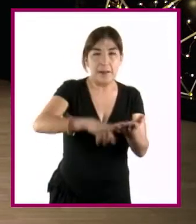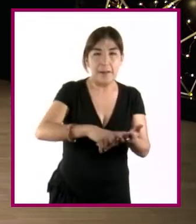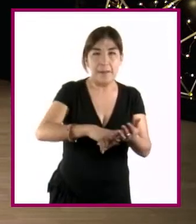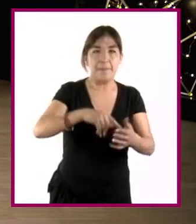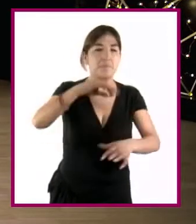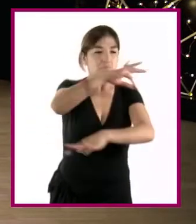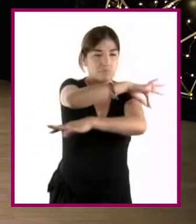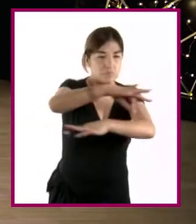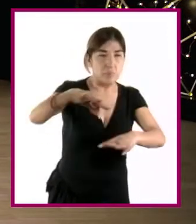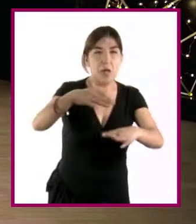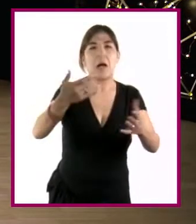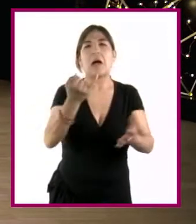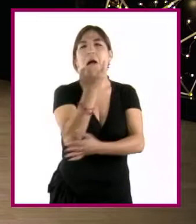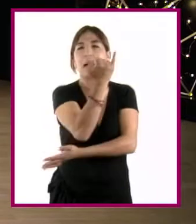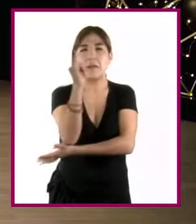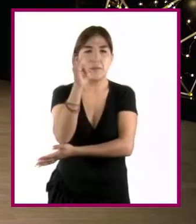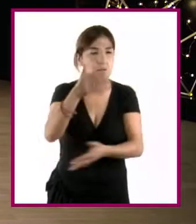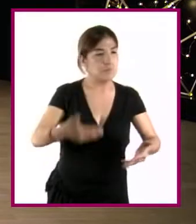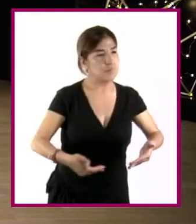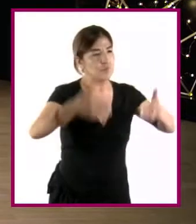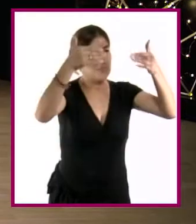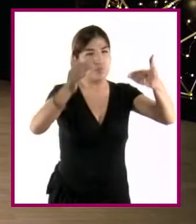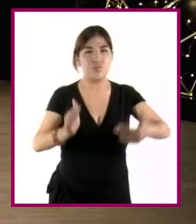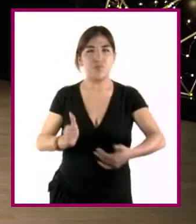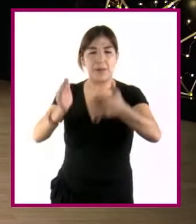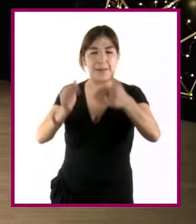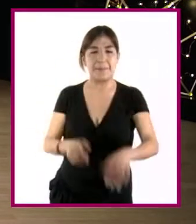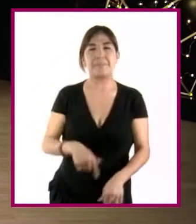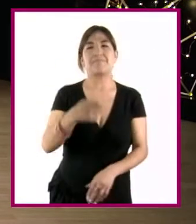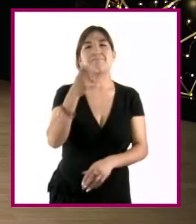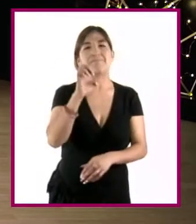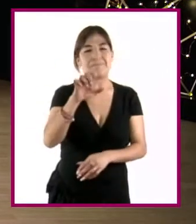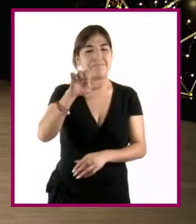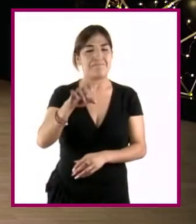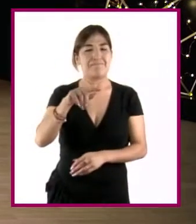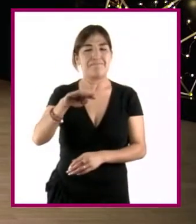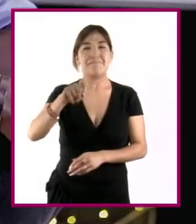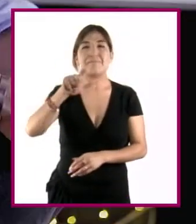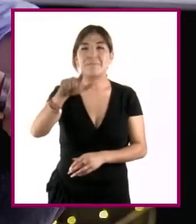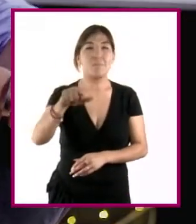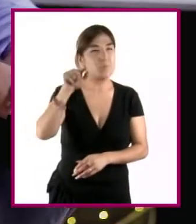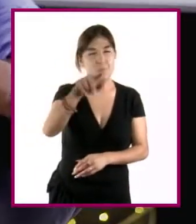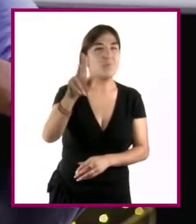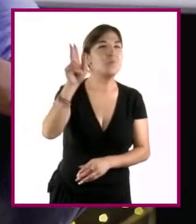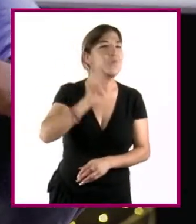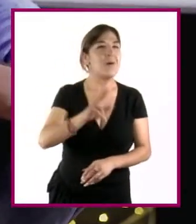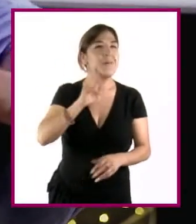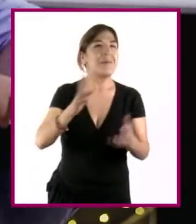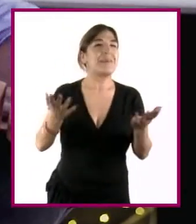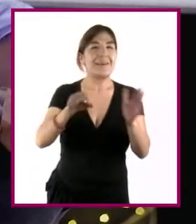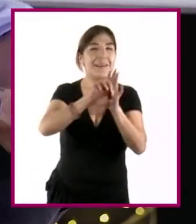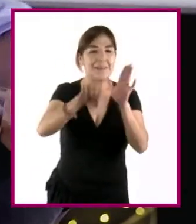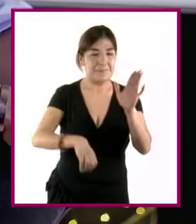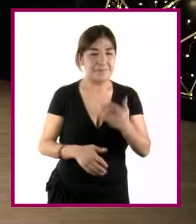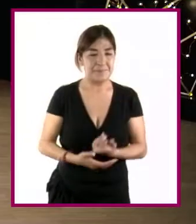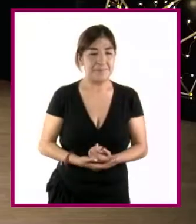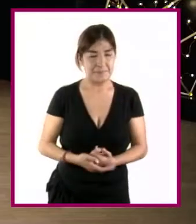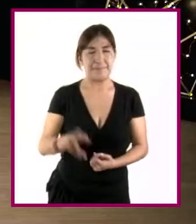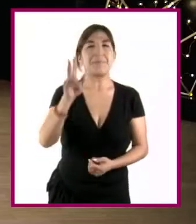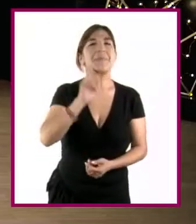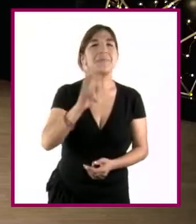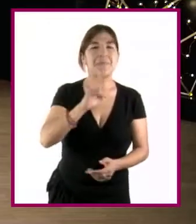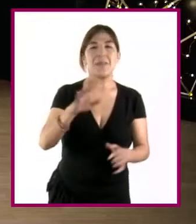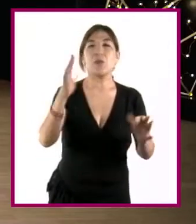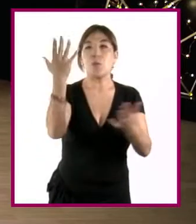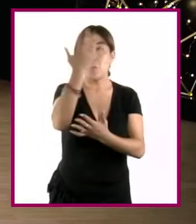las bardas o los jardines en la realidad. Elemental. ¿Podrían hacer ustedes un ejemplo? Sí. Primero, para no confundirnos, vamos a hacer